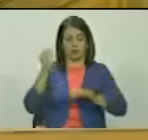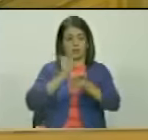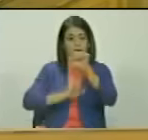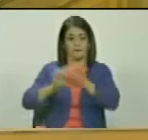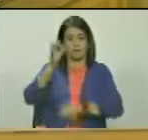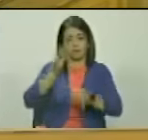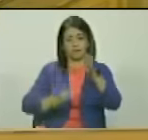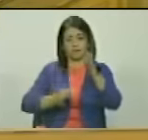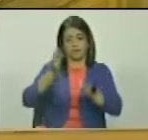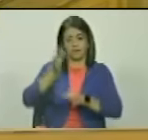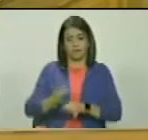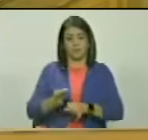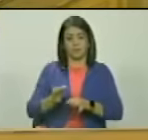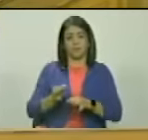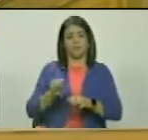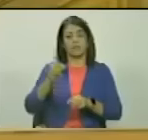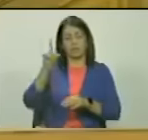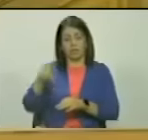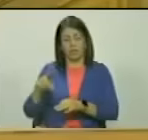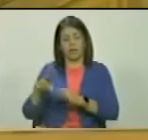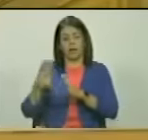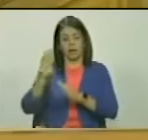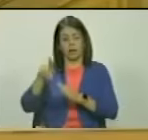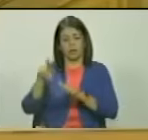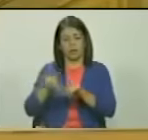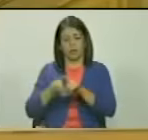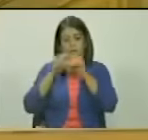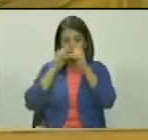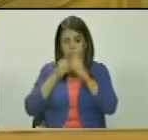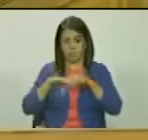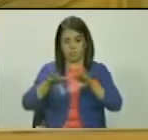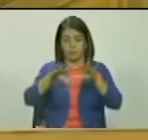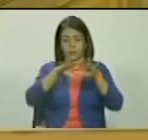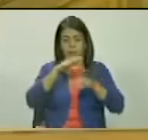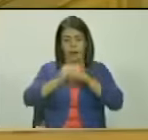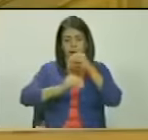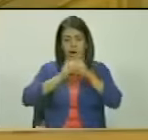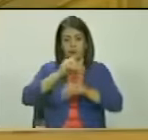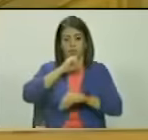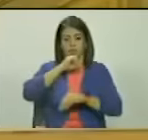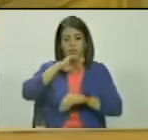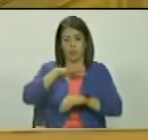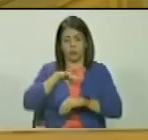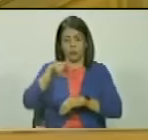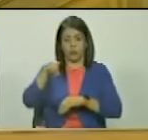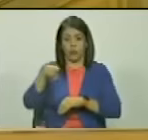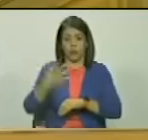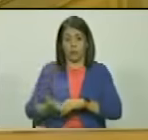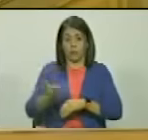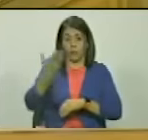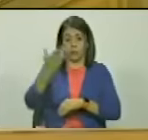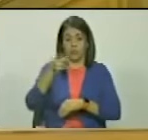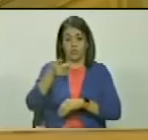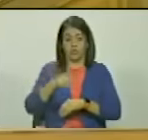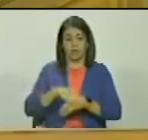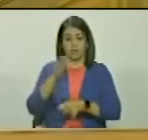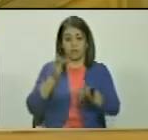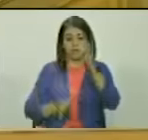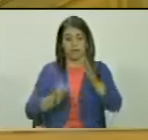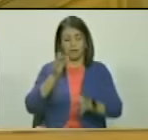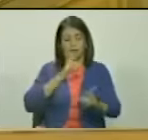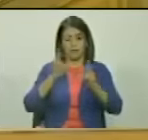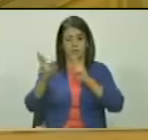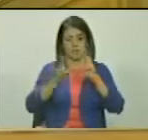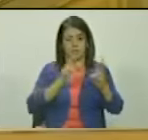defensa judicial y extrajudicial así como la divulgación de los hechos históricos y fundamentos jurídicos